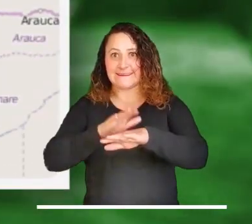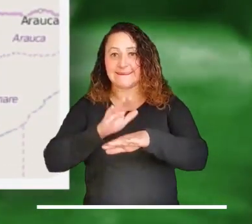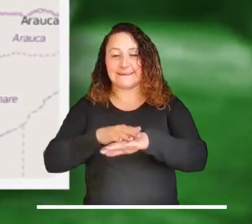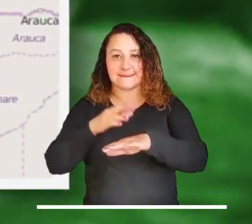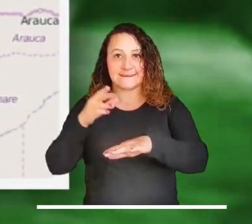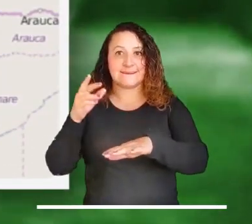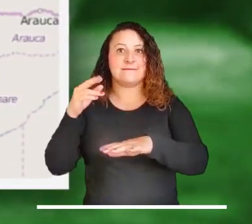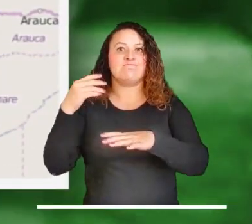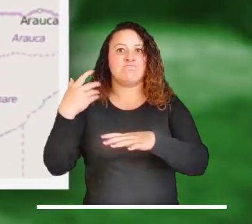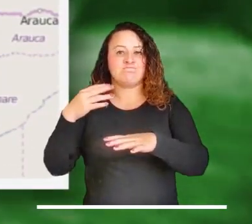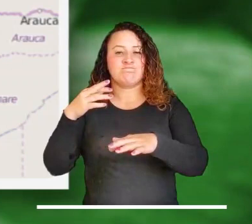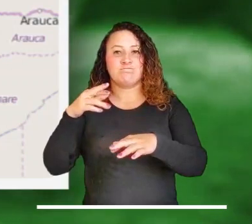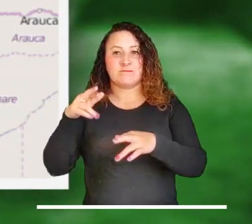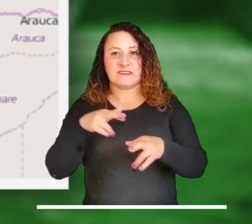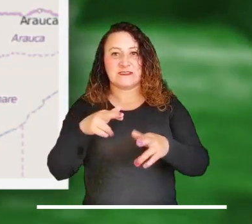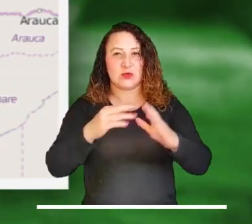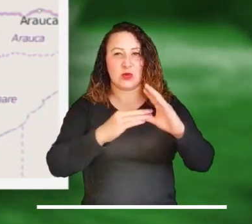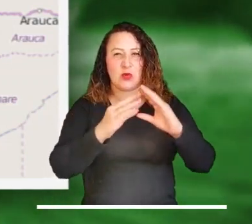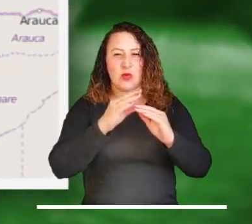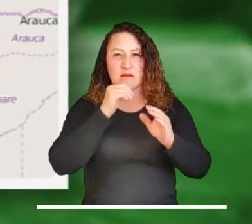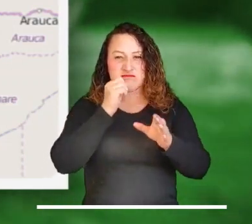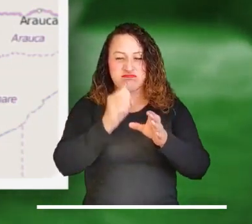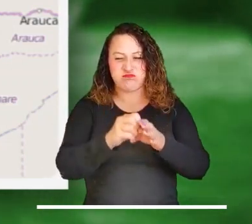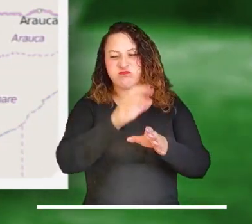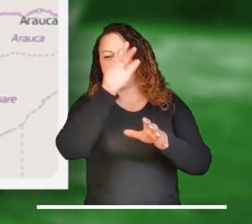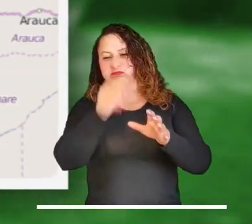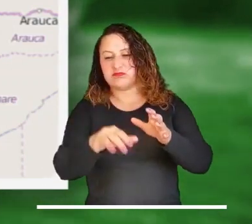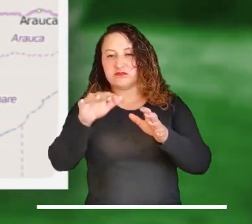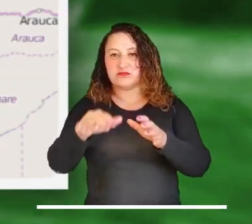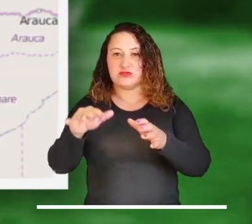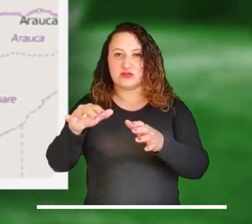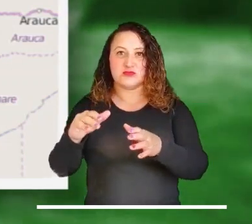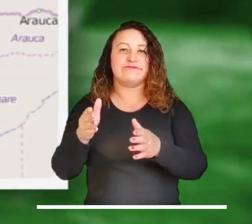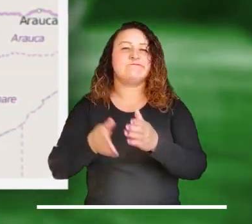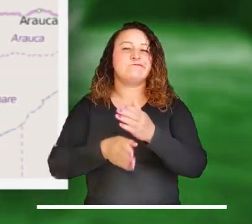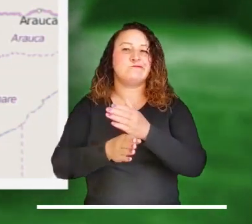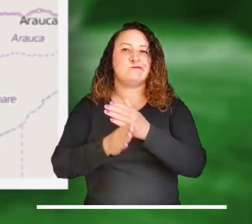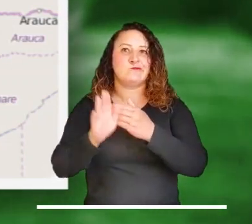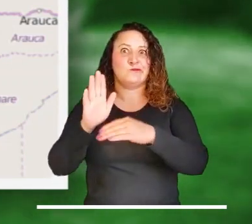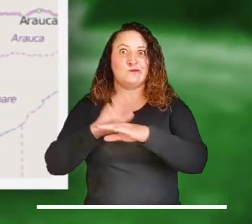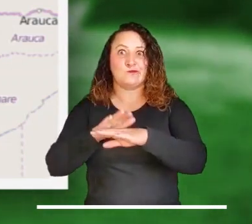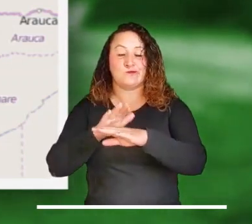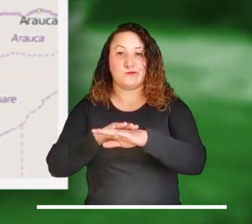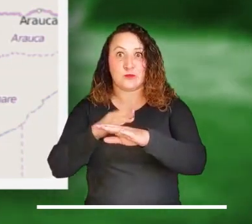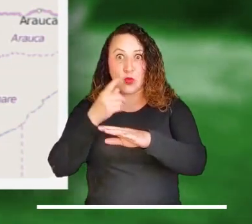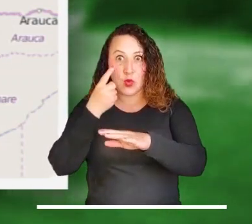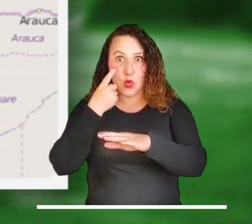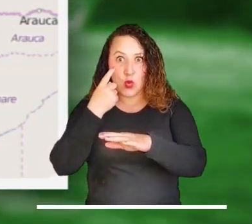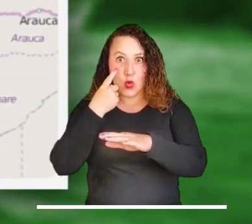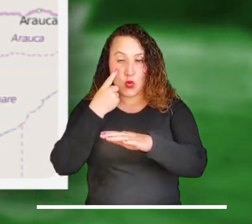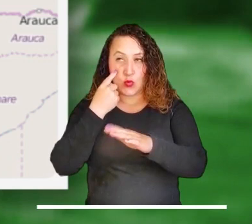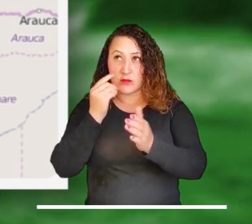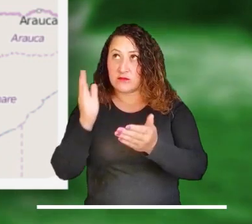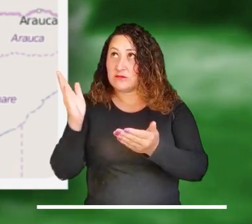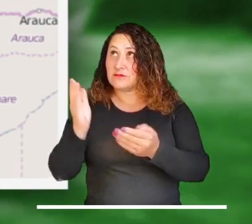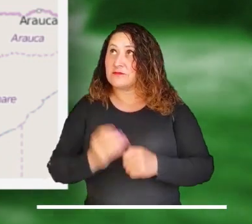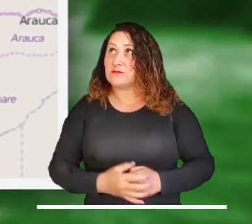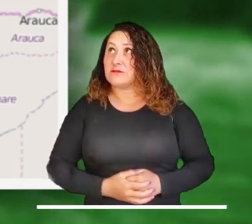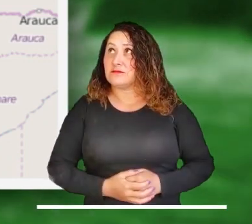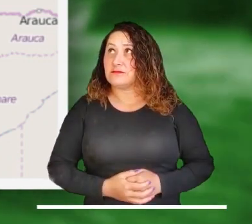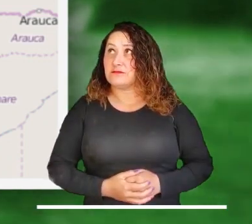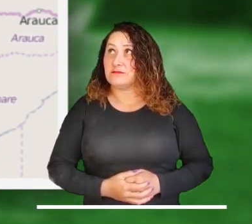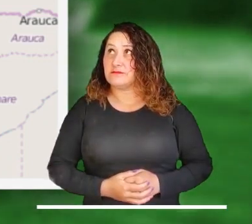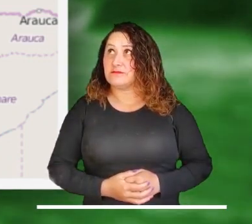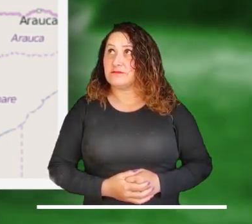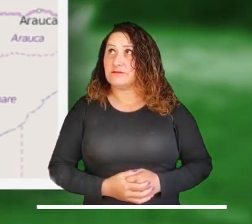Colombia. Persiste la alerta por el rompimiento del dique marginal del río Cauca en el sector de Cara de Gato en San